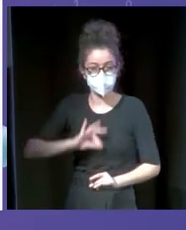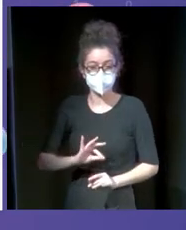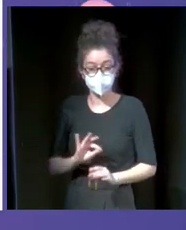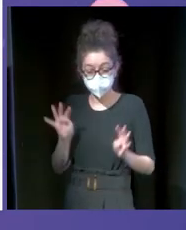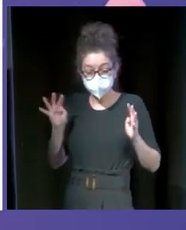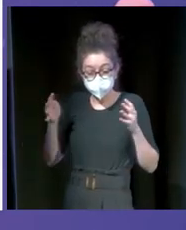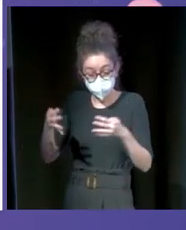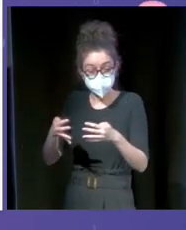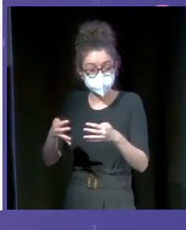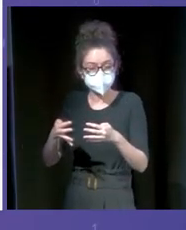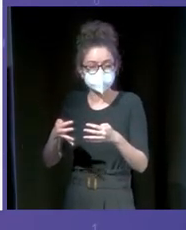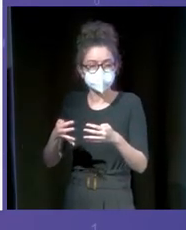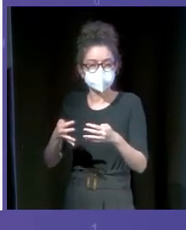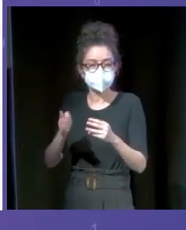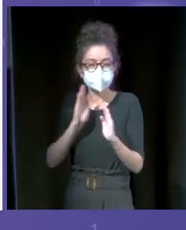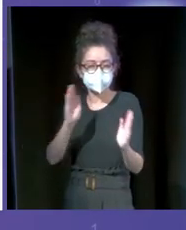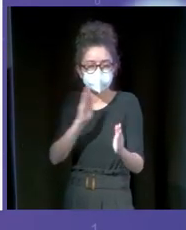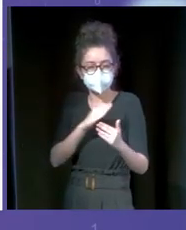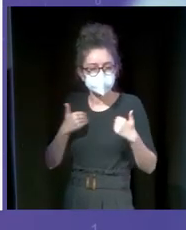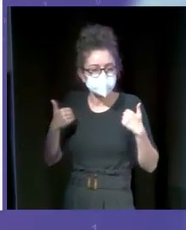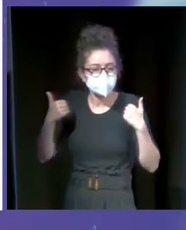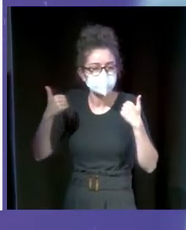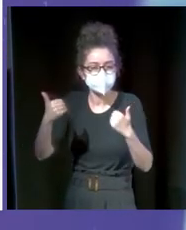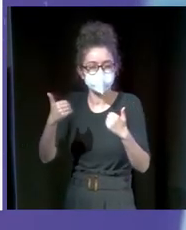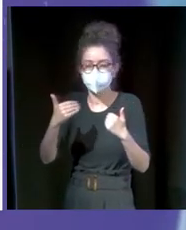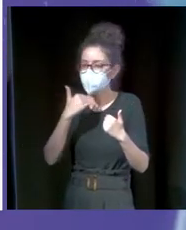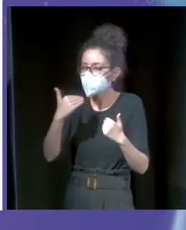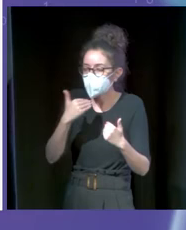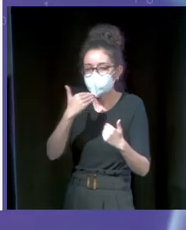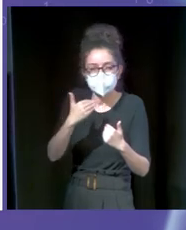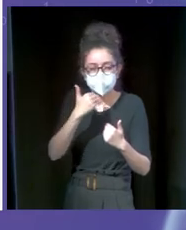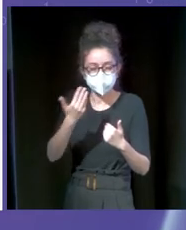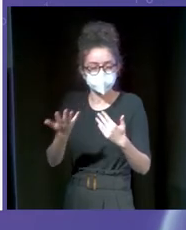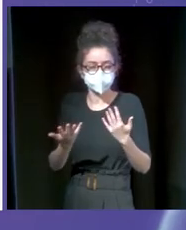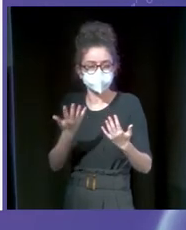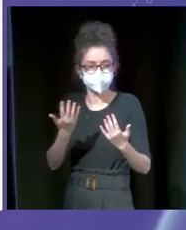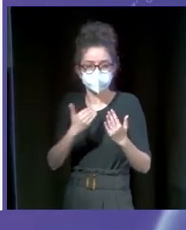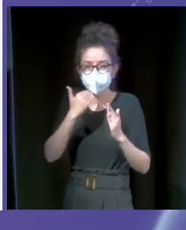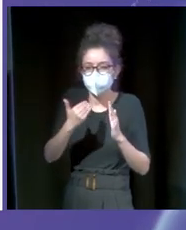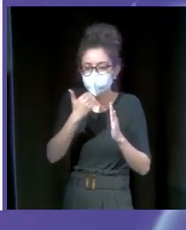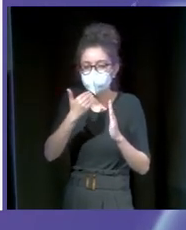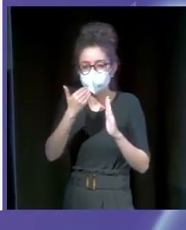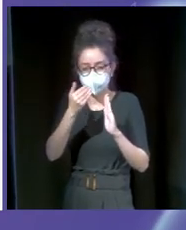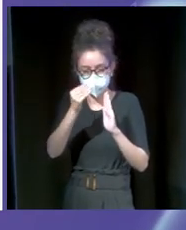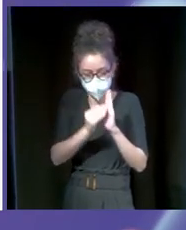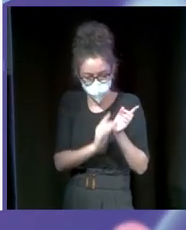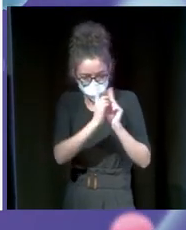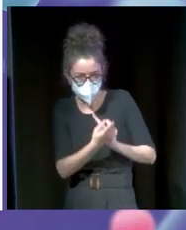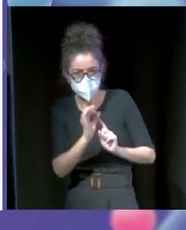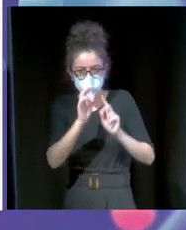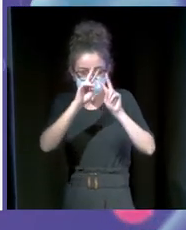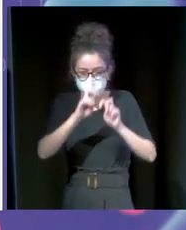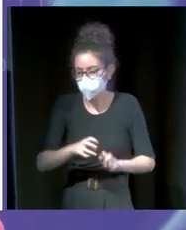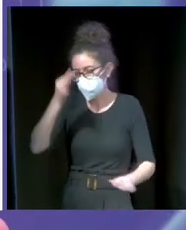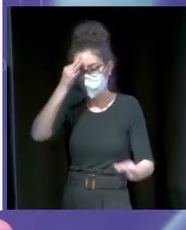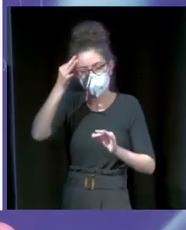que tiene es que en cada momento cualquier acción que tú cambias o cualquier cosa que tú quieras analizar es inmediato. Los datos